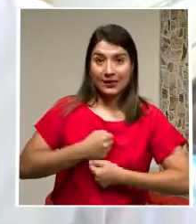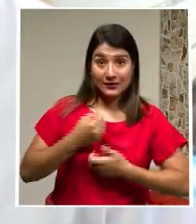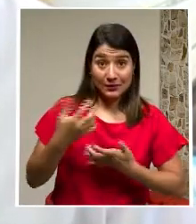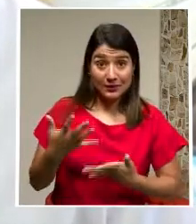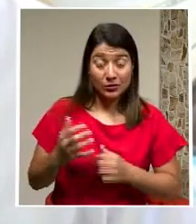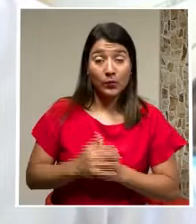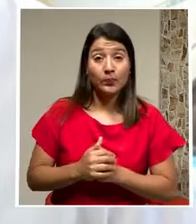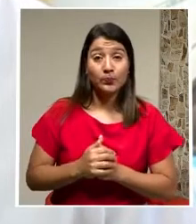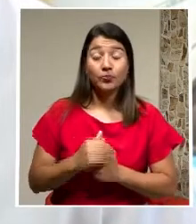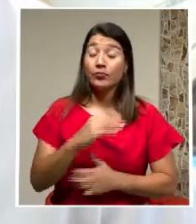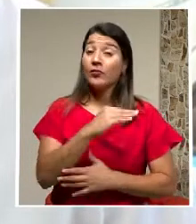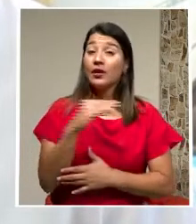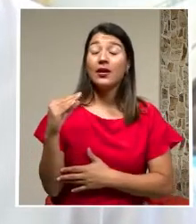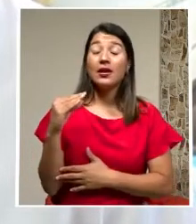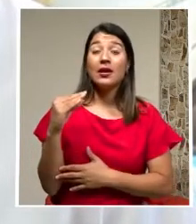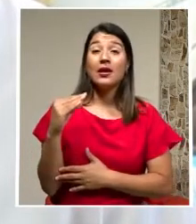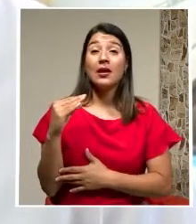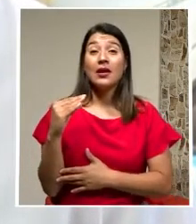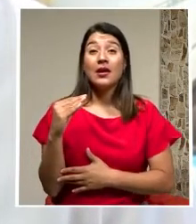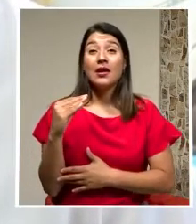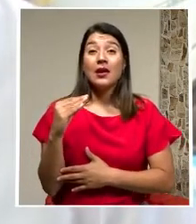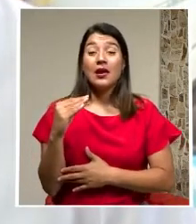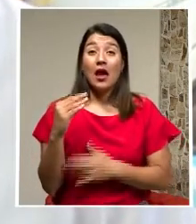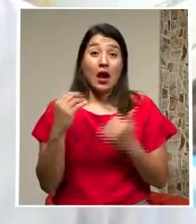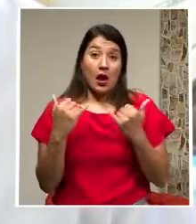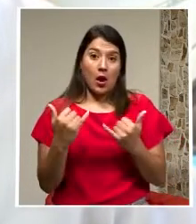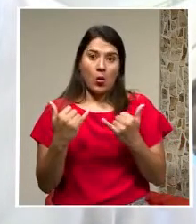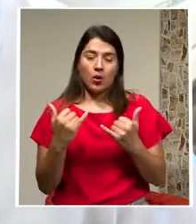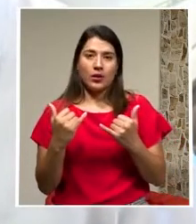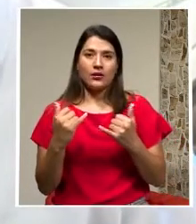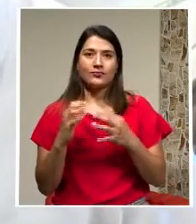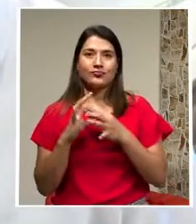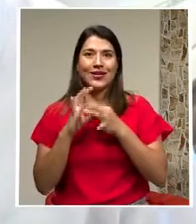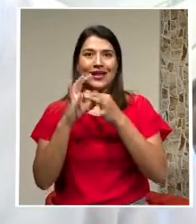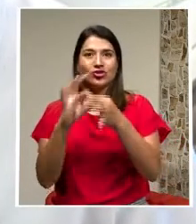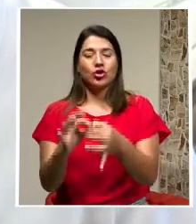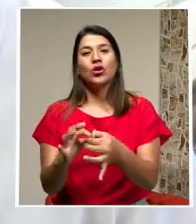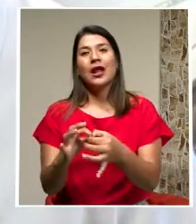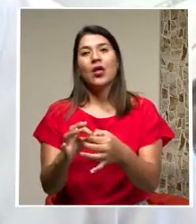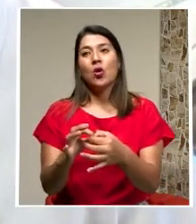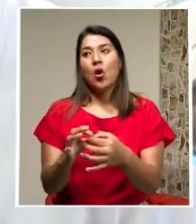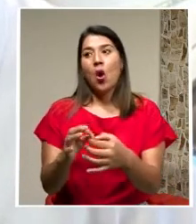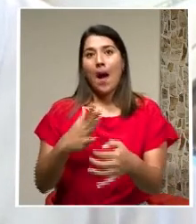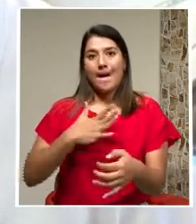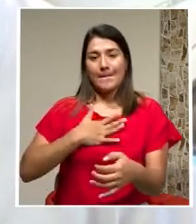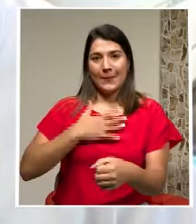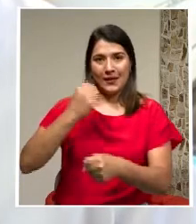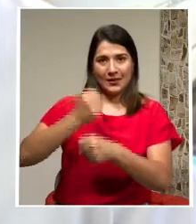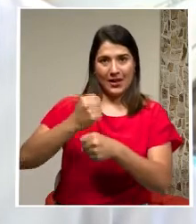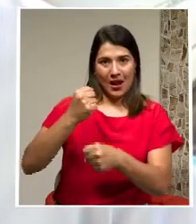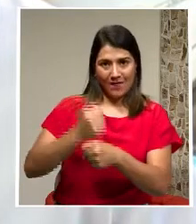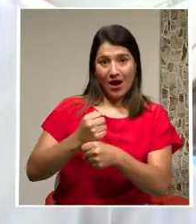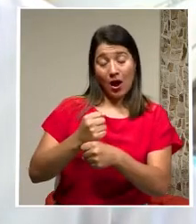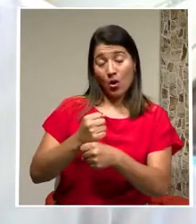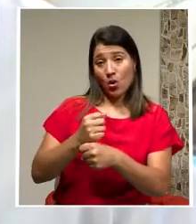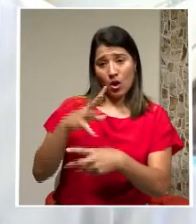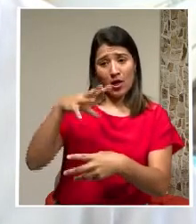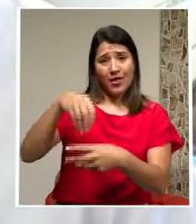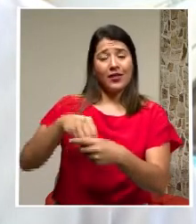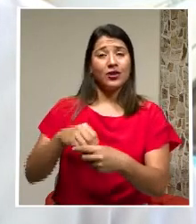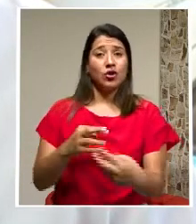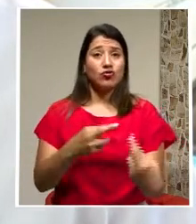está asociado digamos a las actividades que realiza en este caso mi persona como parte de las funciones